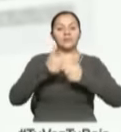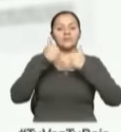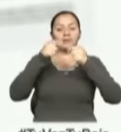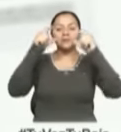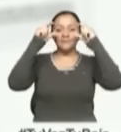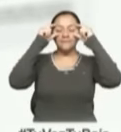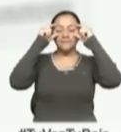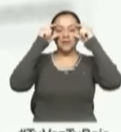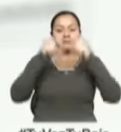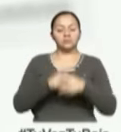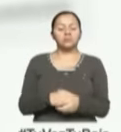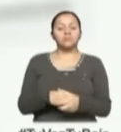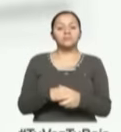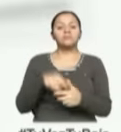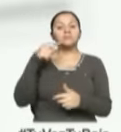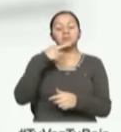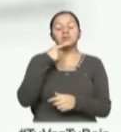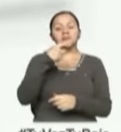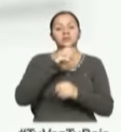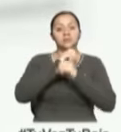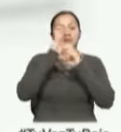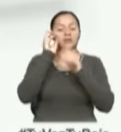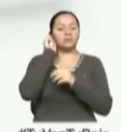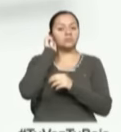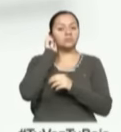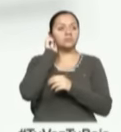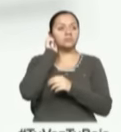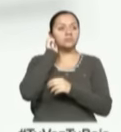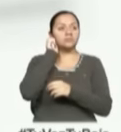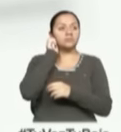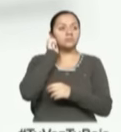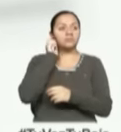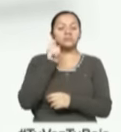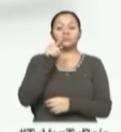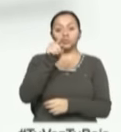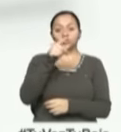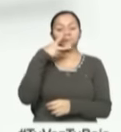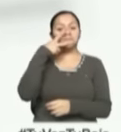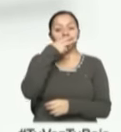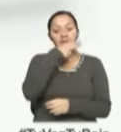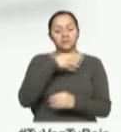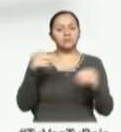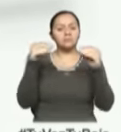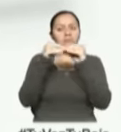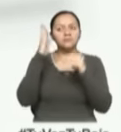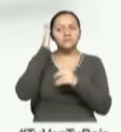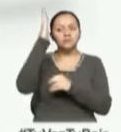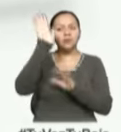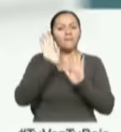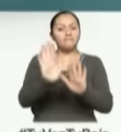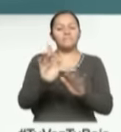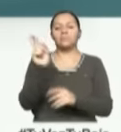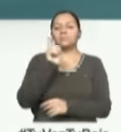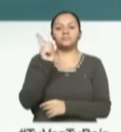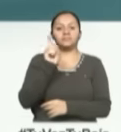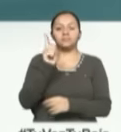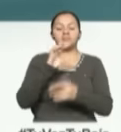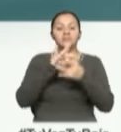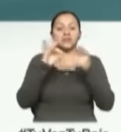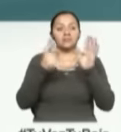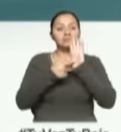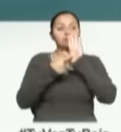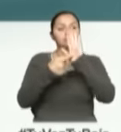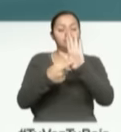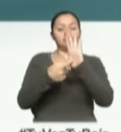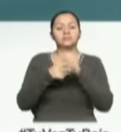presidencial, Guillermo Lazo, diciéndole que, y cito, Sus mentiras no detendrán el futuro. En la misiva, el segundo mandatario le